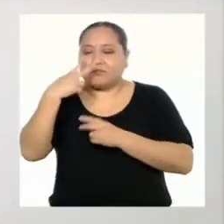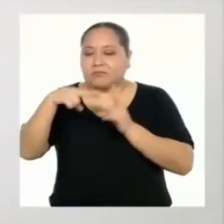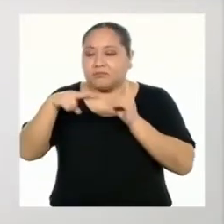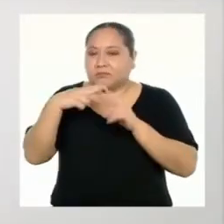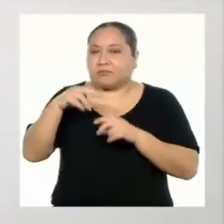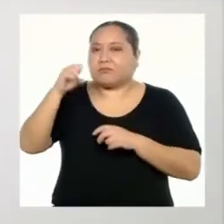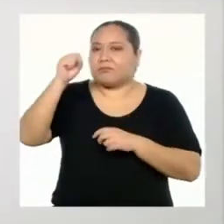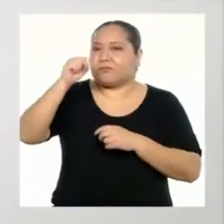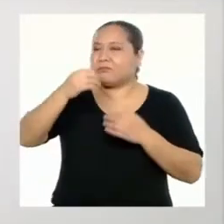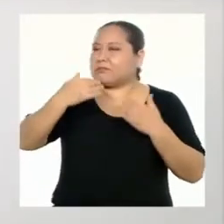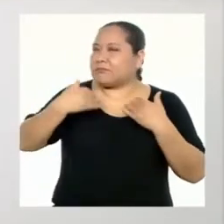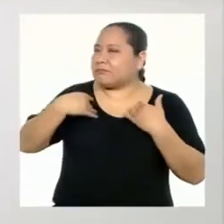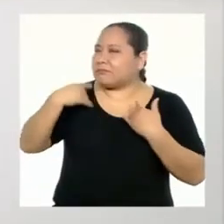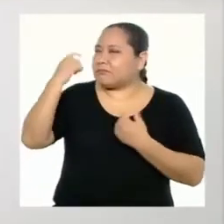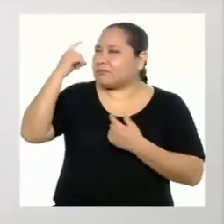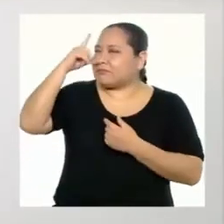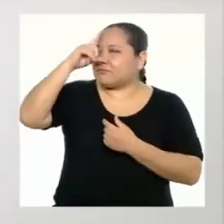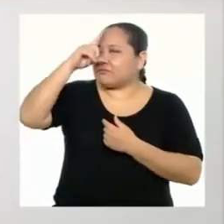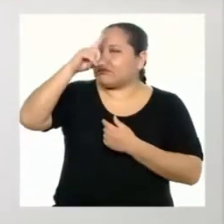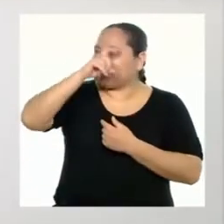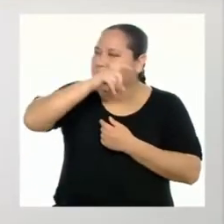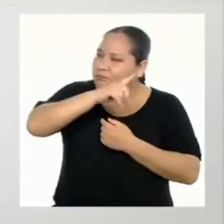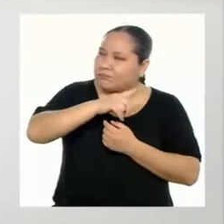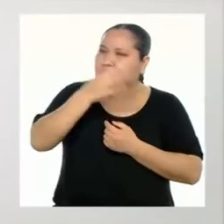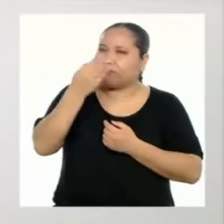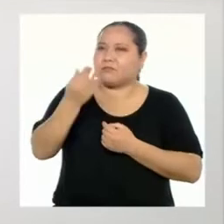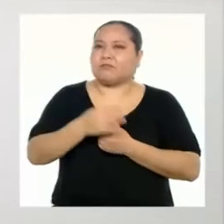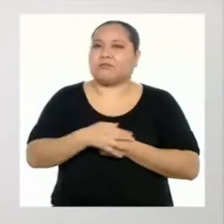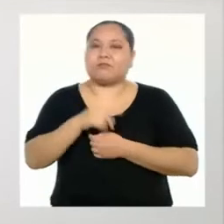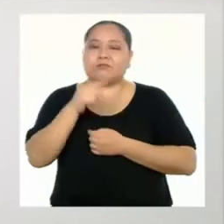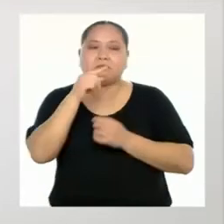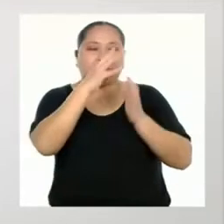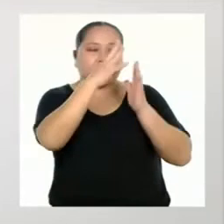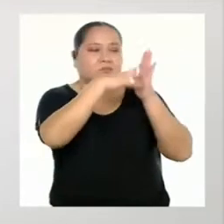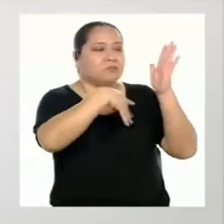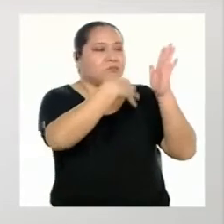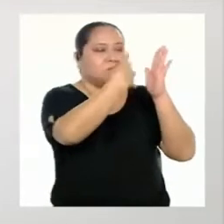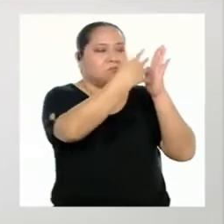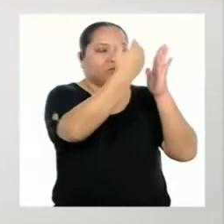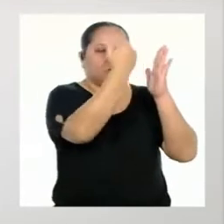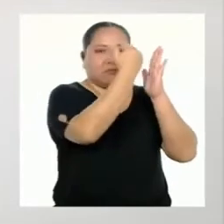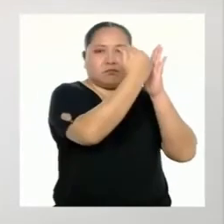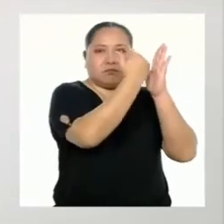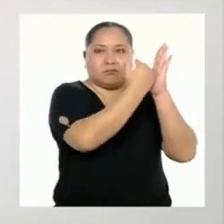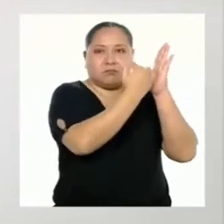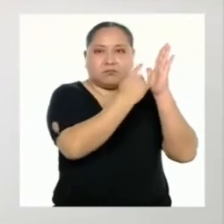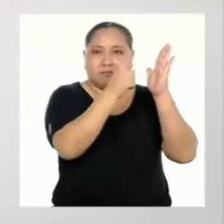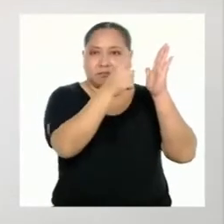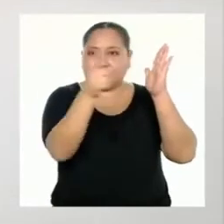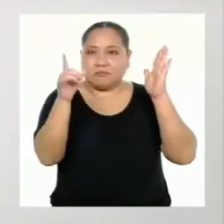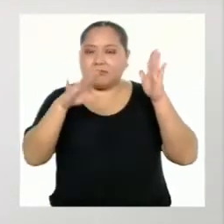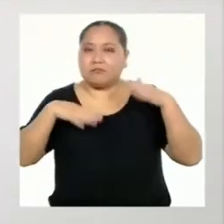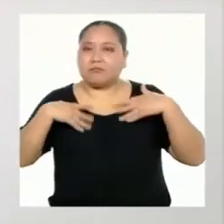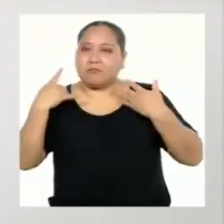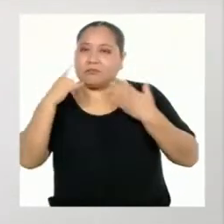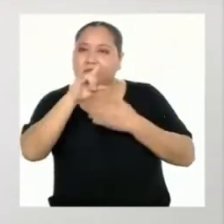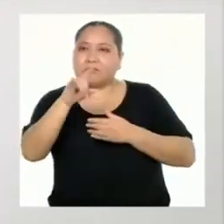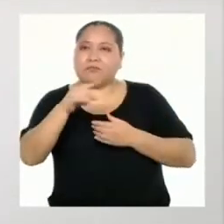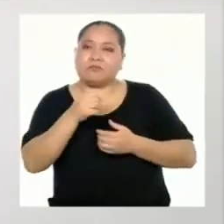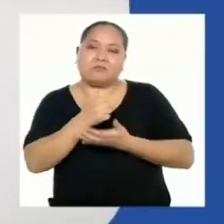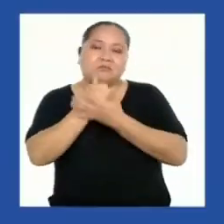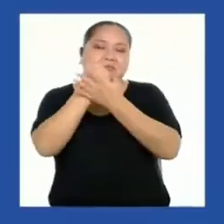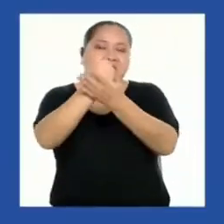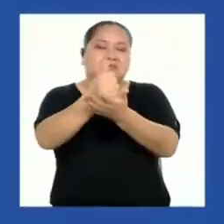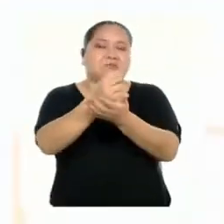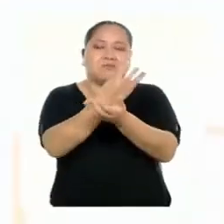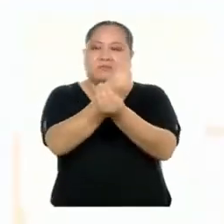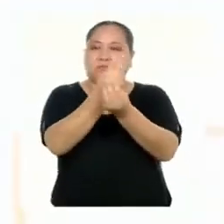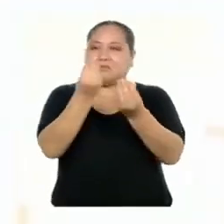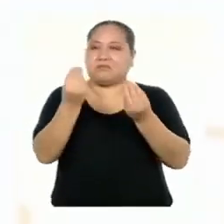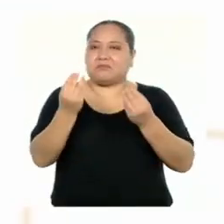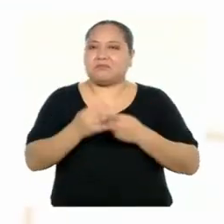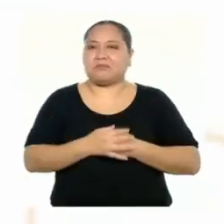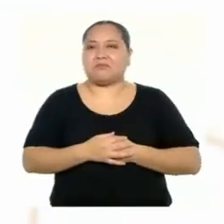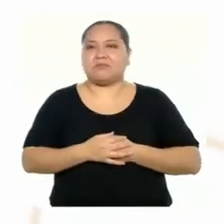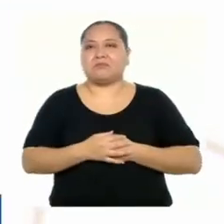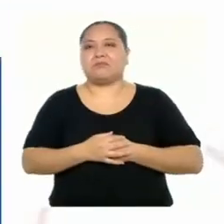tenemos algunas dificultades. Aquí tengo algunos criterios que pueden utilizar y les será de gran ayuda.